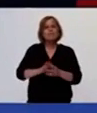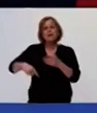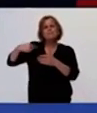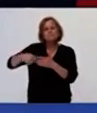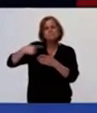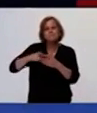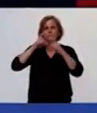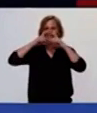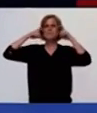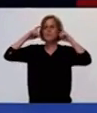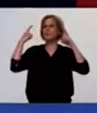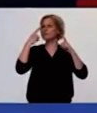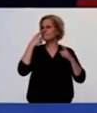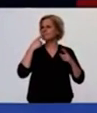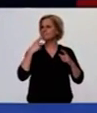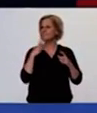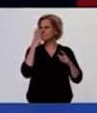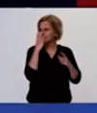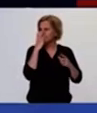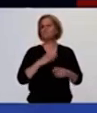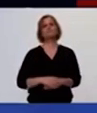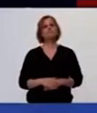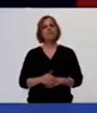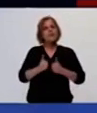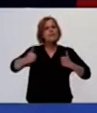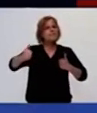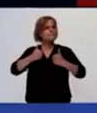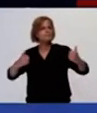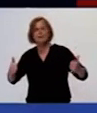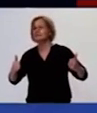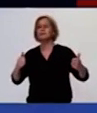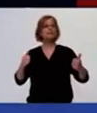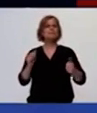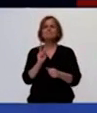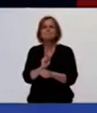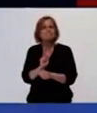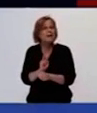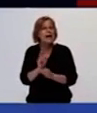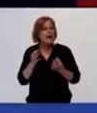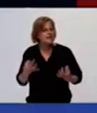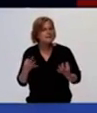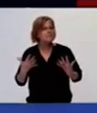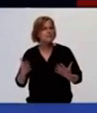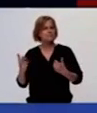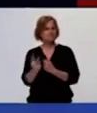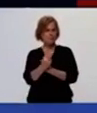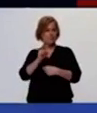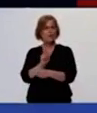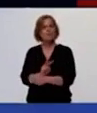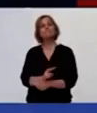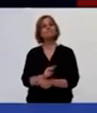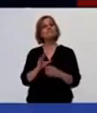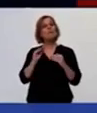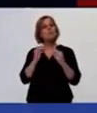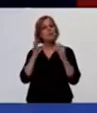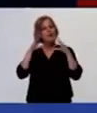usemos tapabocas que cubra nariz y boca, que mantengamos la distancia social, así podemos cuidarnos entre todos. Que tengan